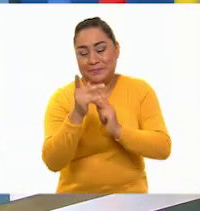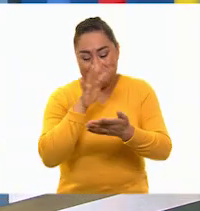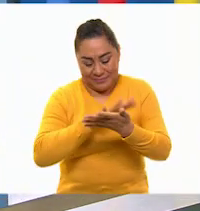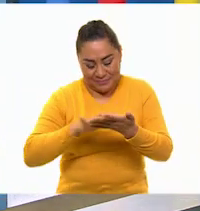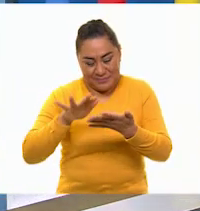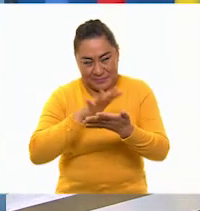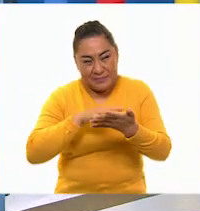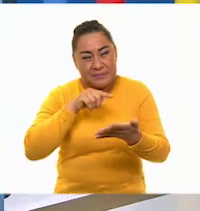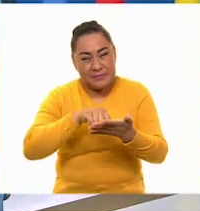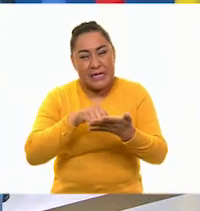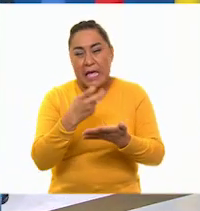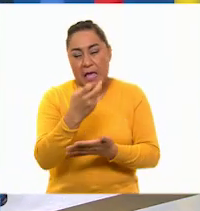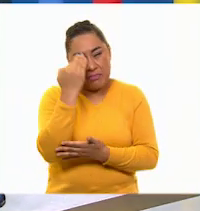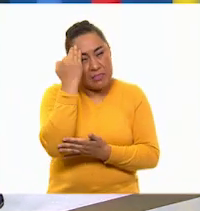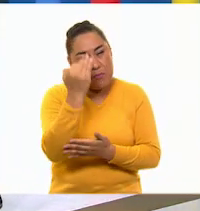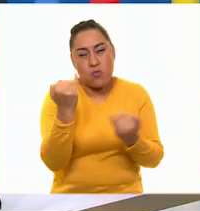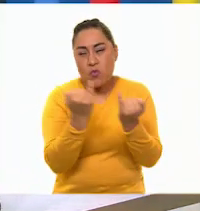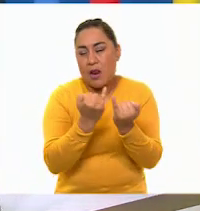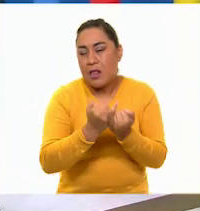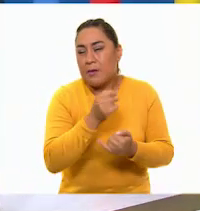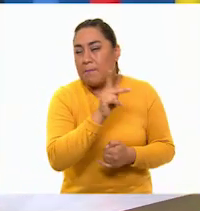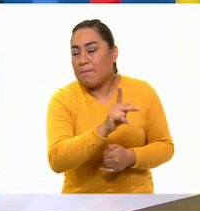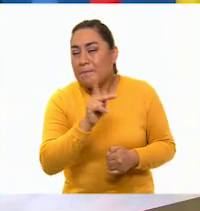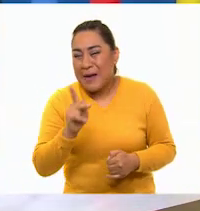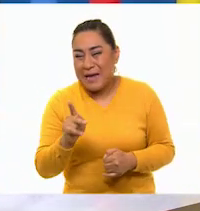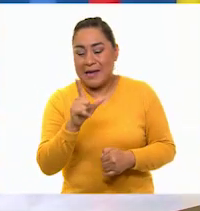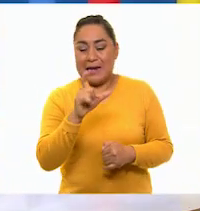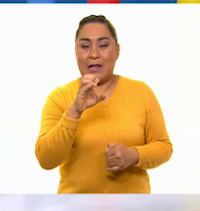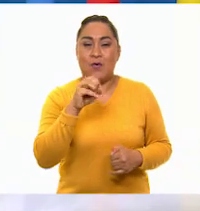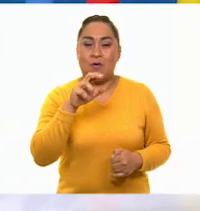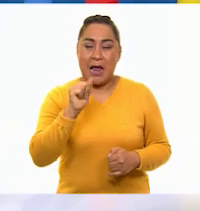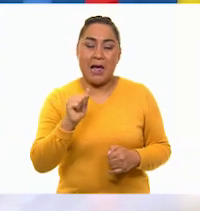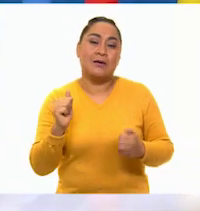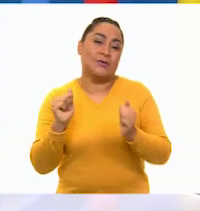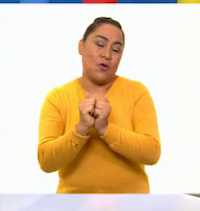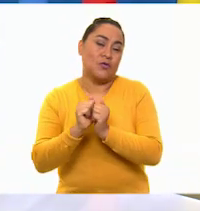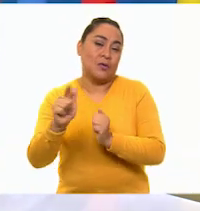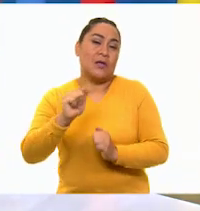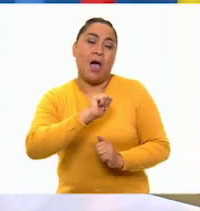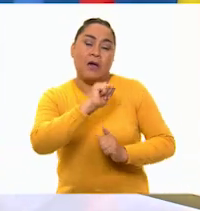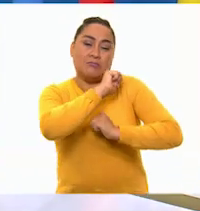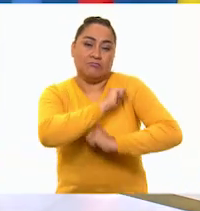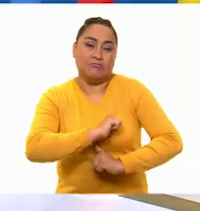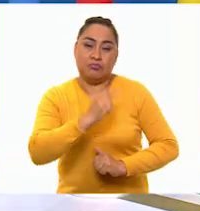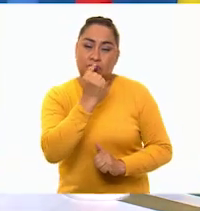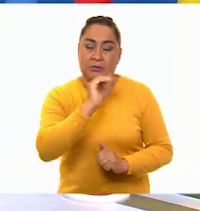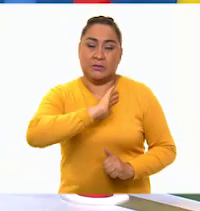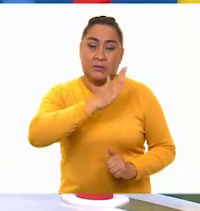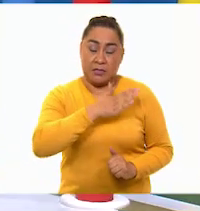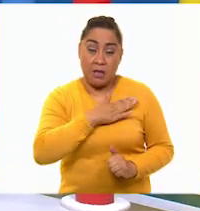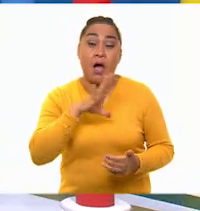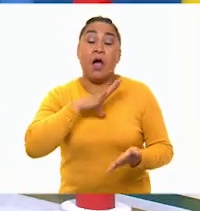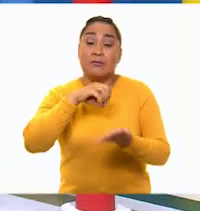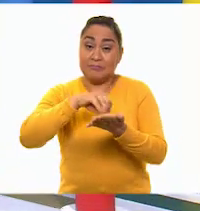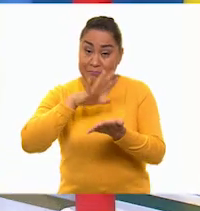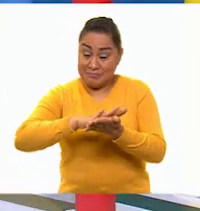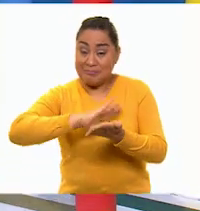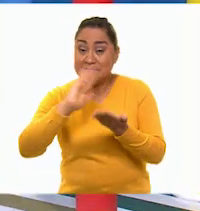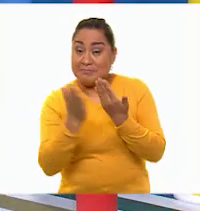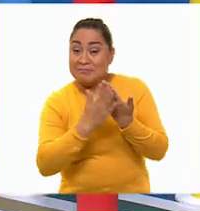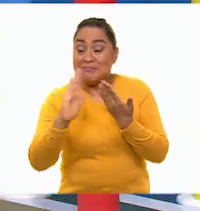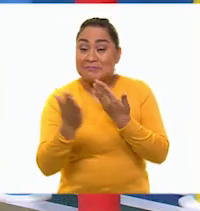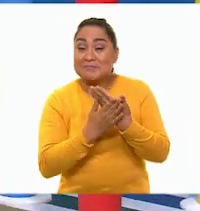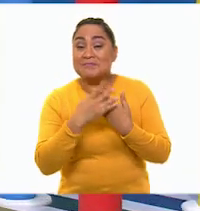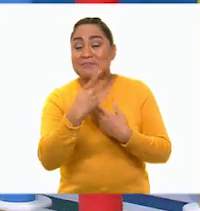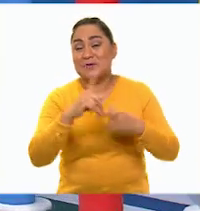ocurrió realmente durante el proceso que se siguió por Leona Vicario por las autoridades españolas, porque se conservan los documentos judiciales del